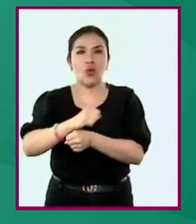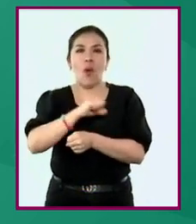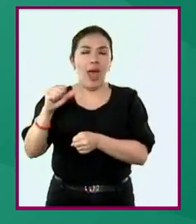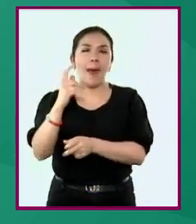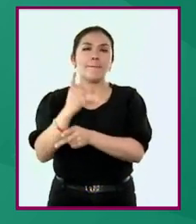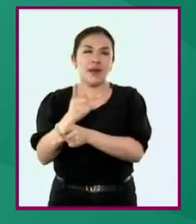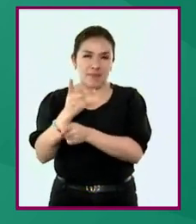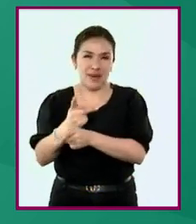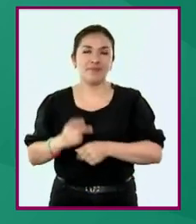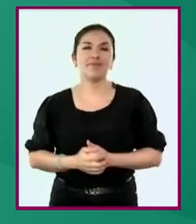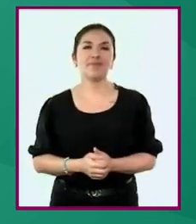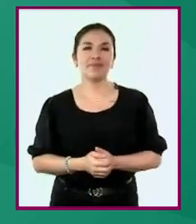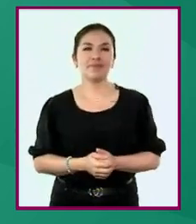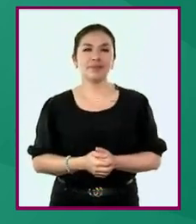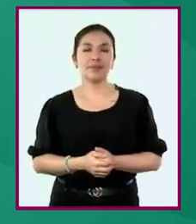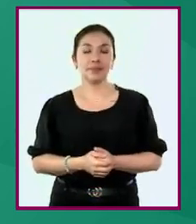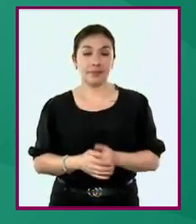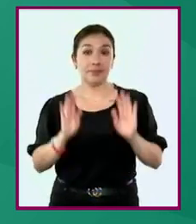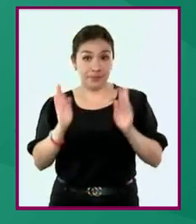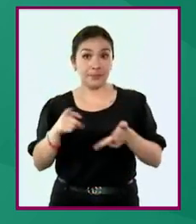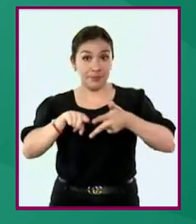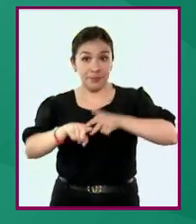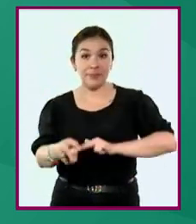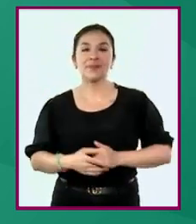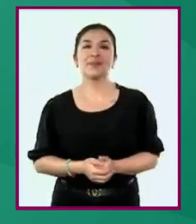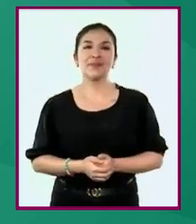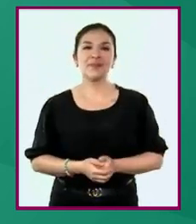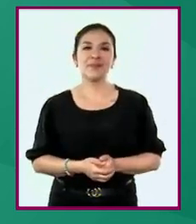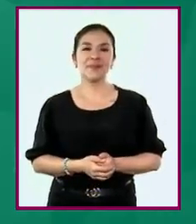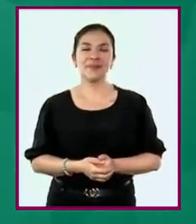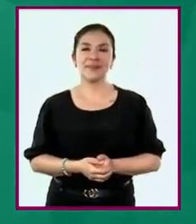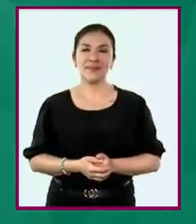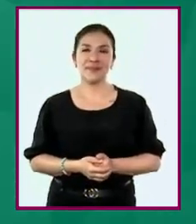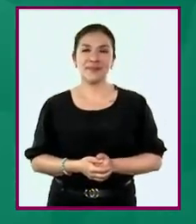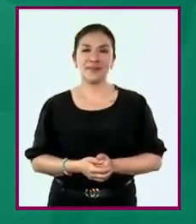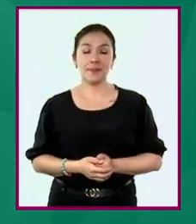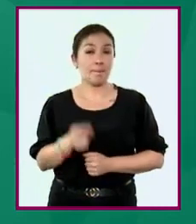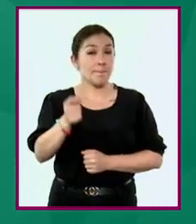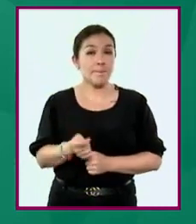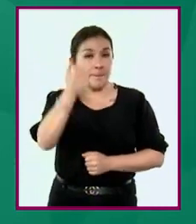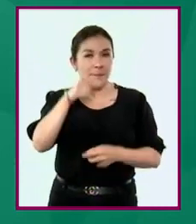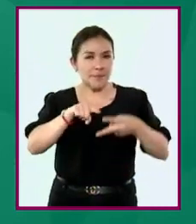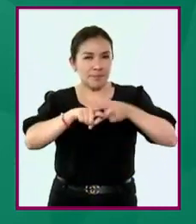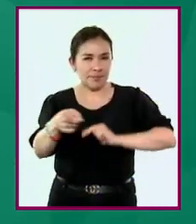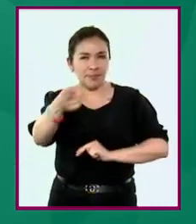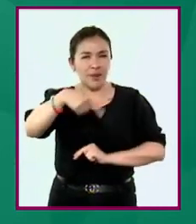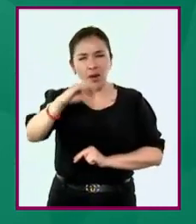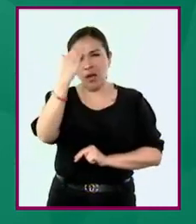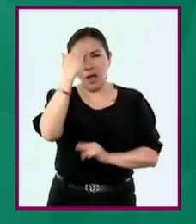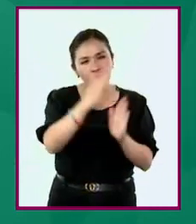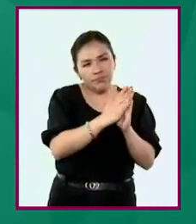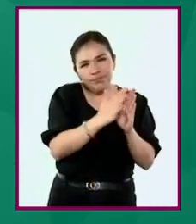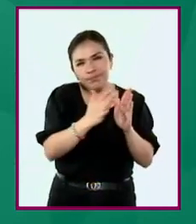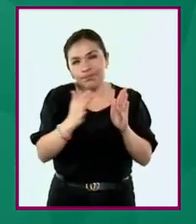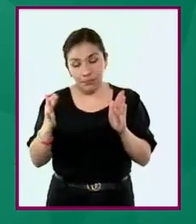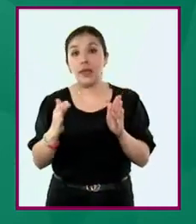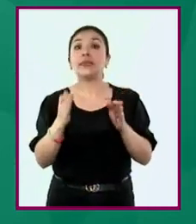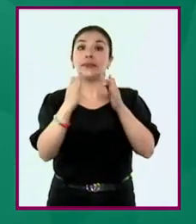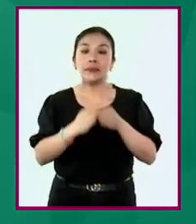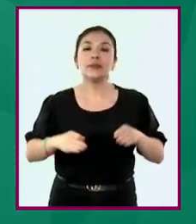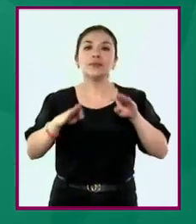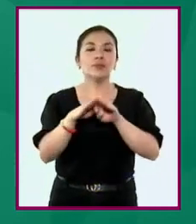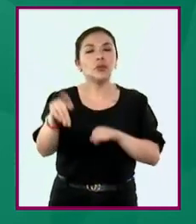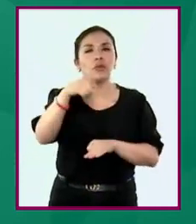segundo grados de educación primaria. Comencemos. Para iniciar este recorrido es